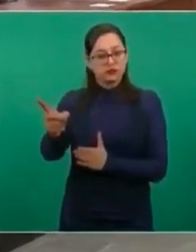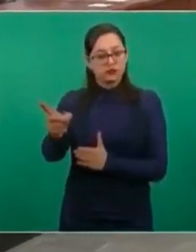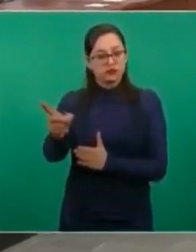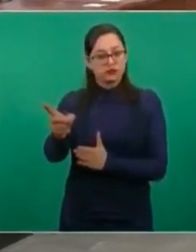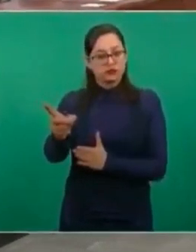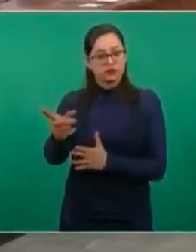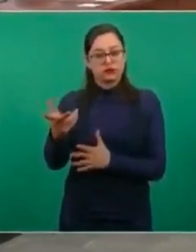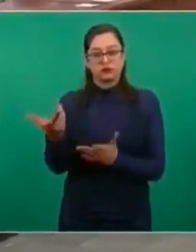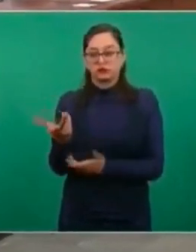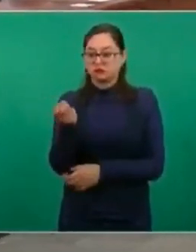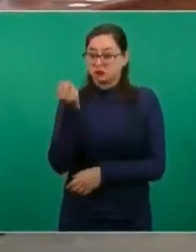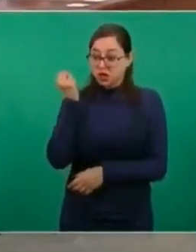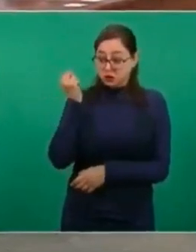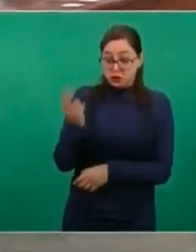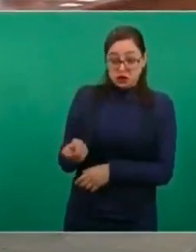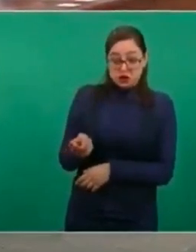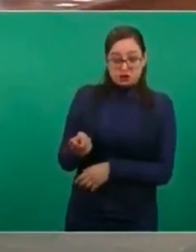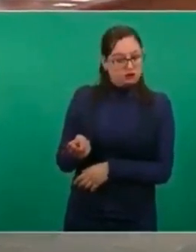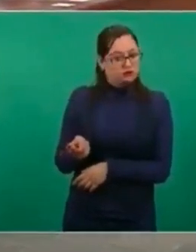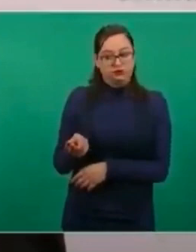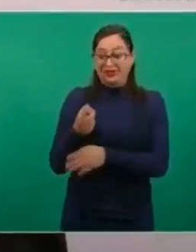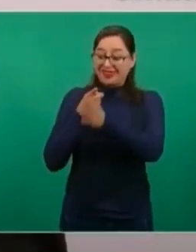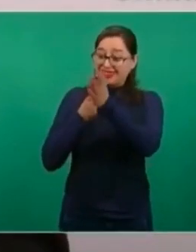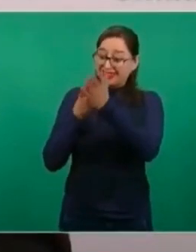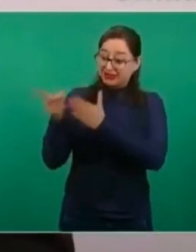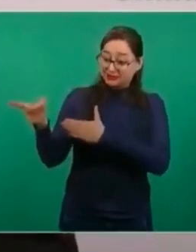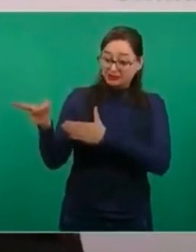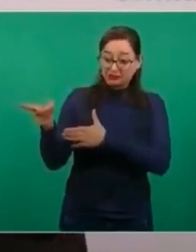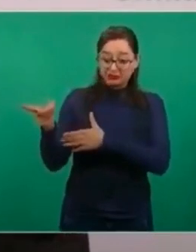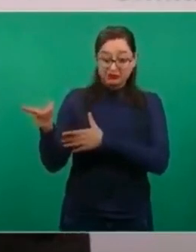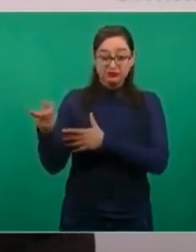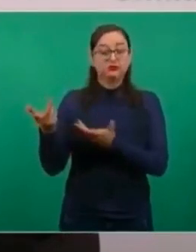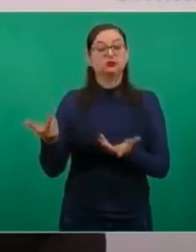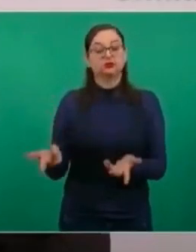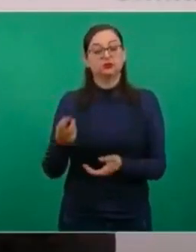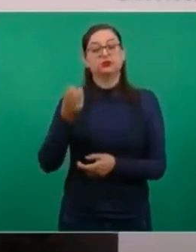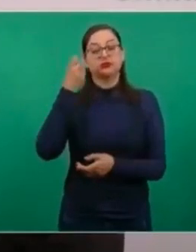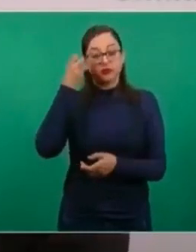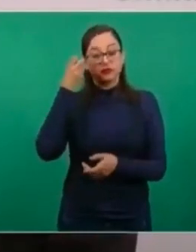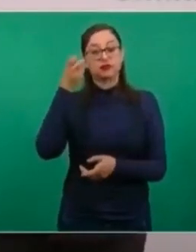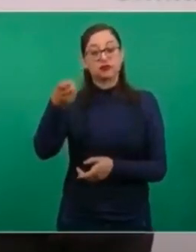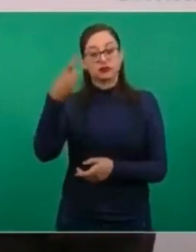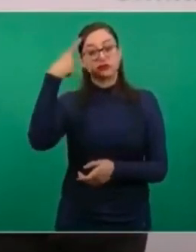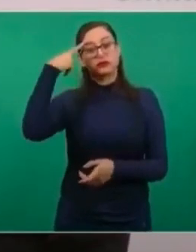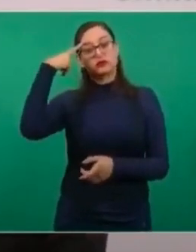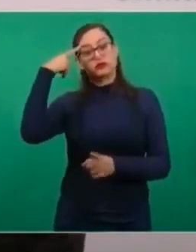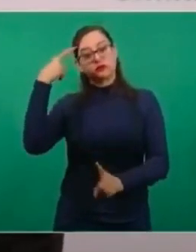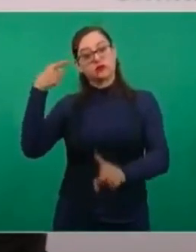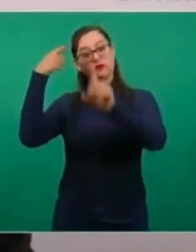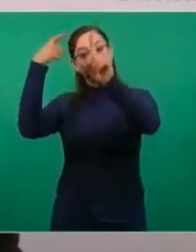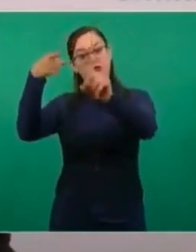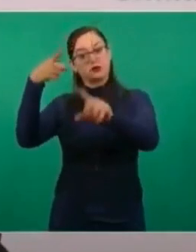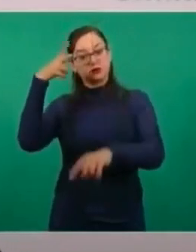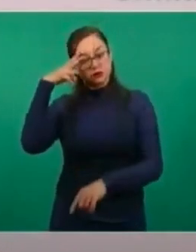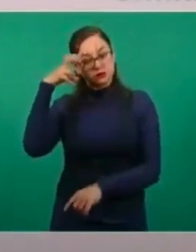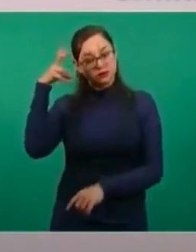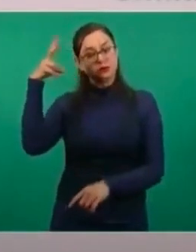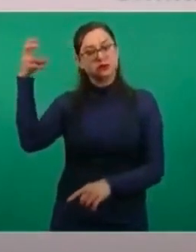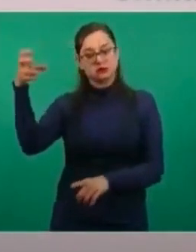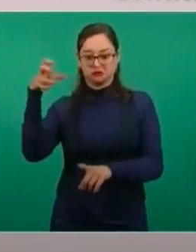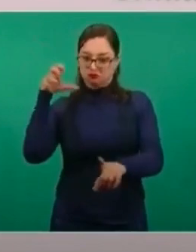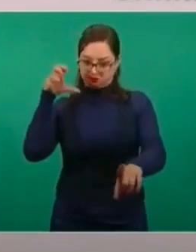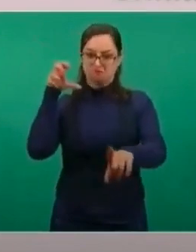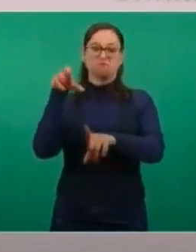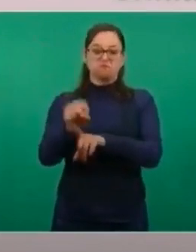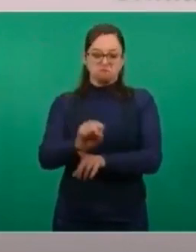un privilegio. El sueño que tenemos y que vamos a convertir en realidad es que podamos entre